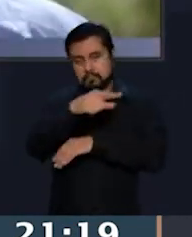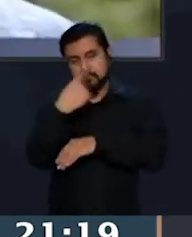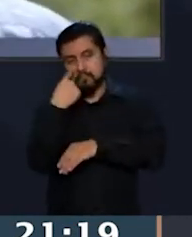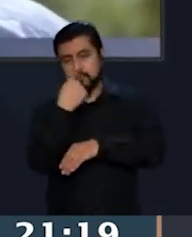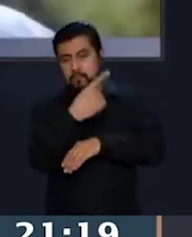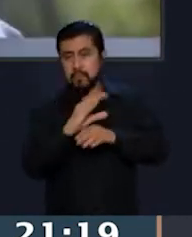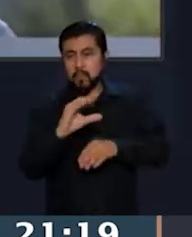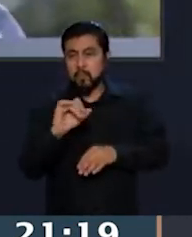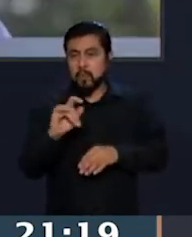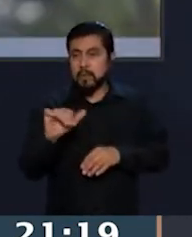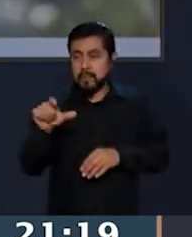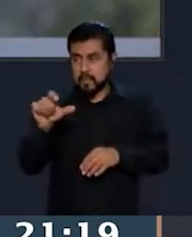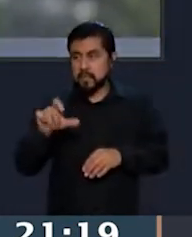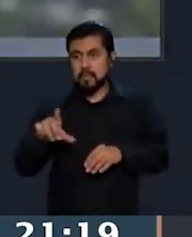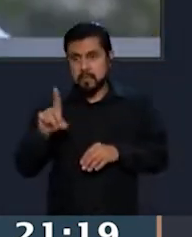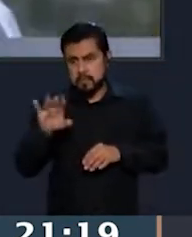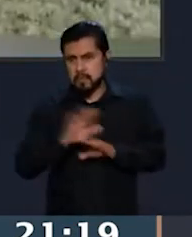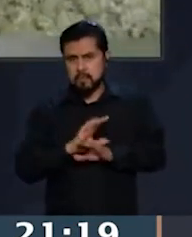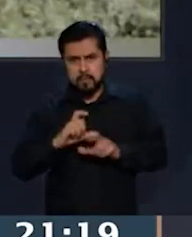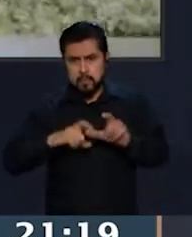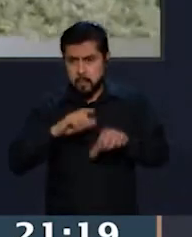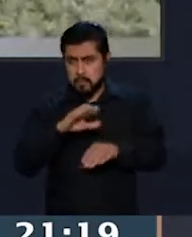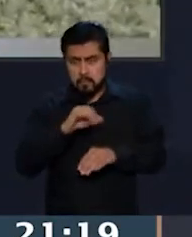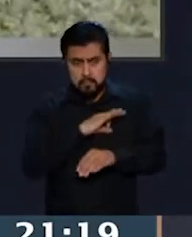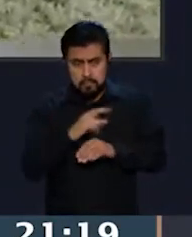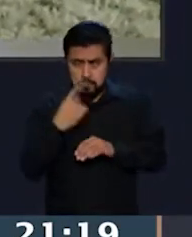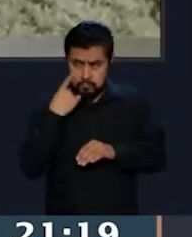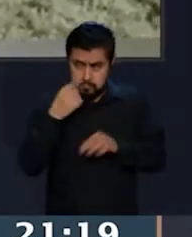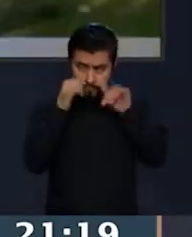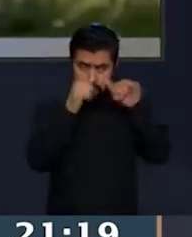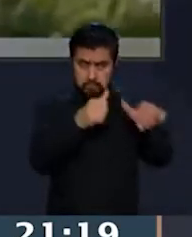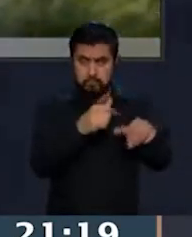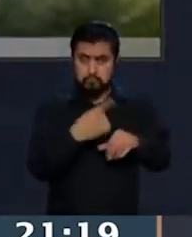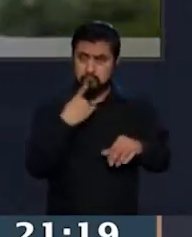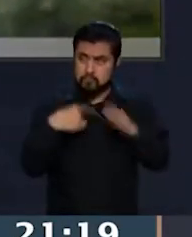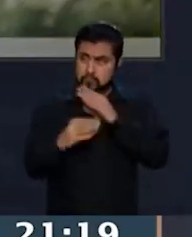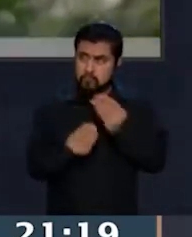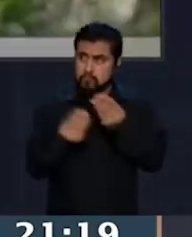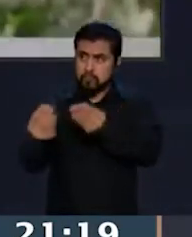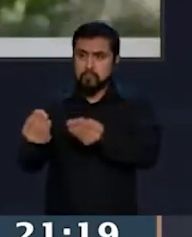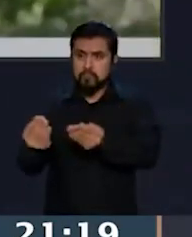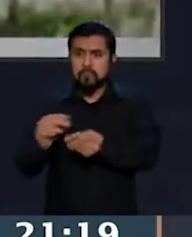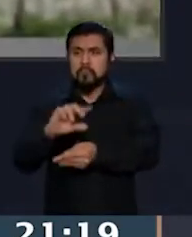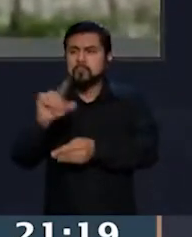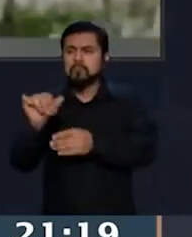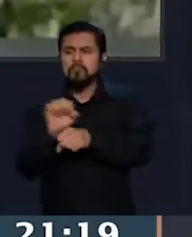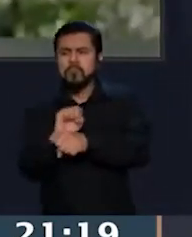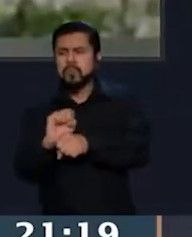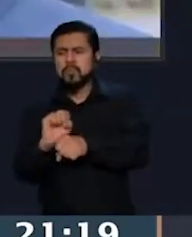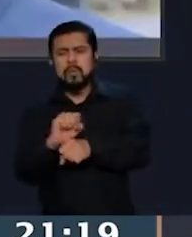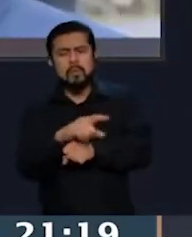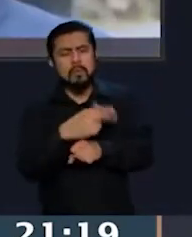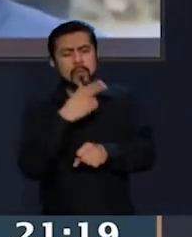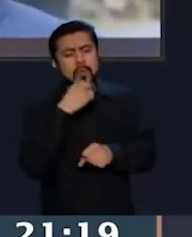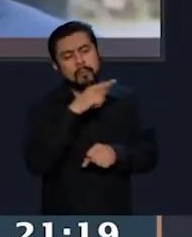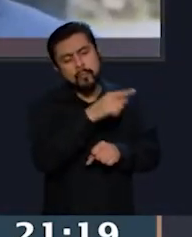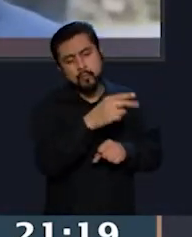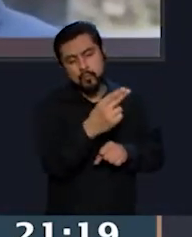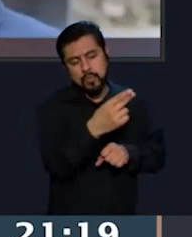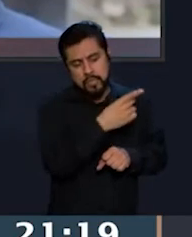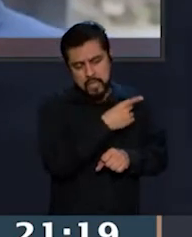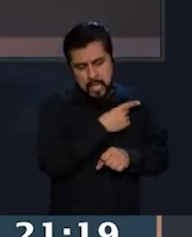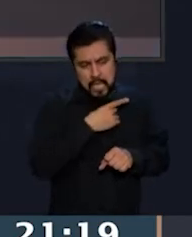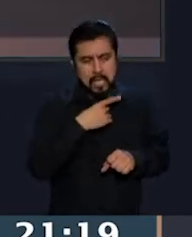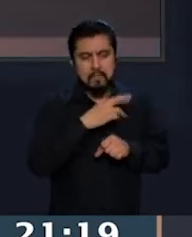la CONAPRED, que derivó en un llamado muy tranquilo a decirle, bueno, respete y